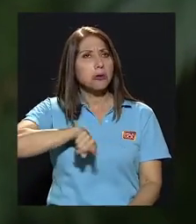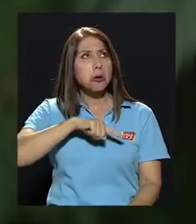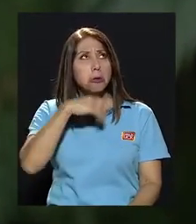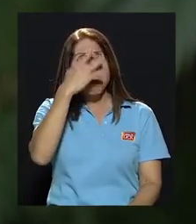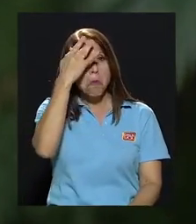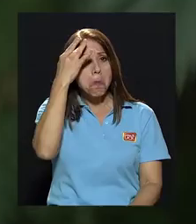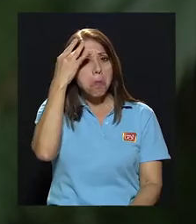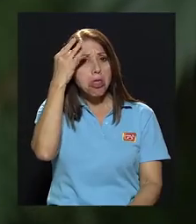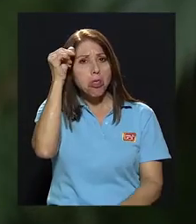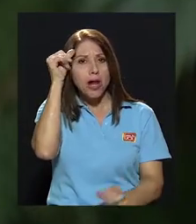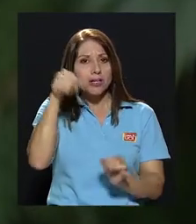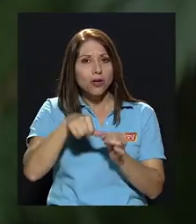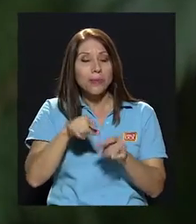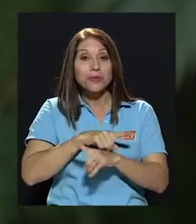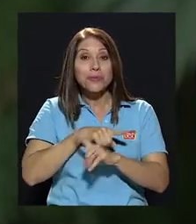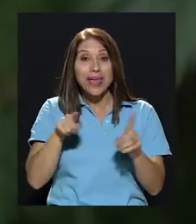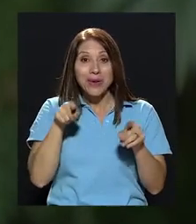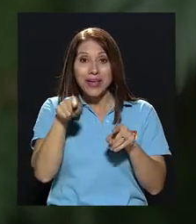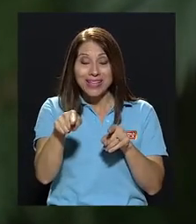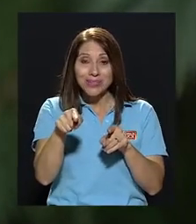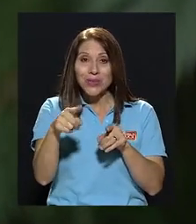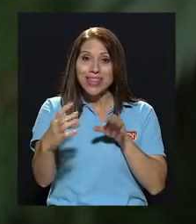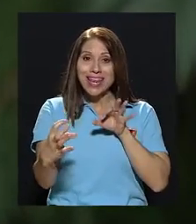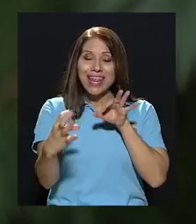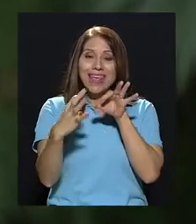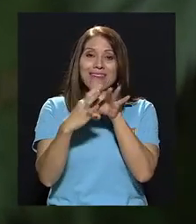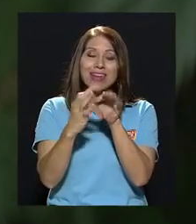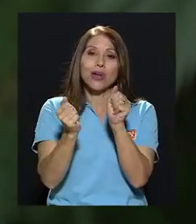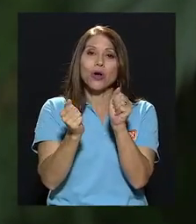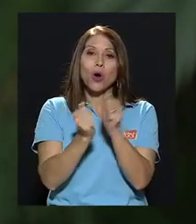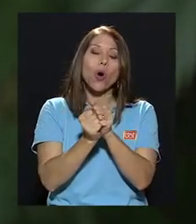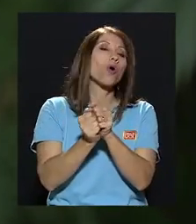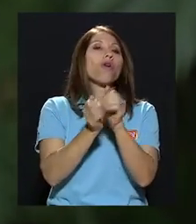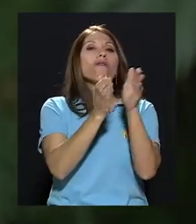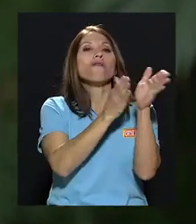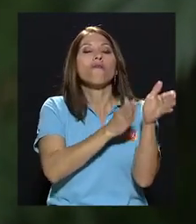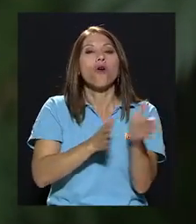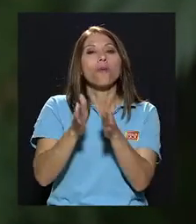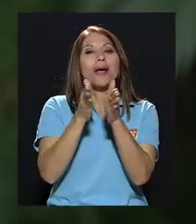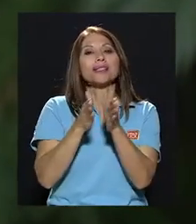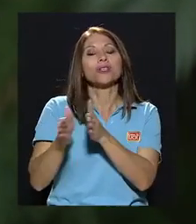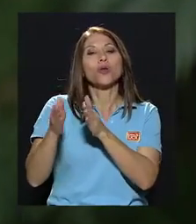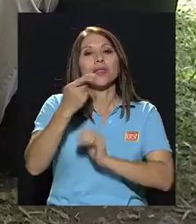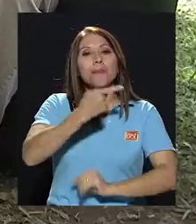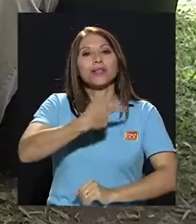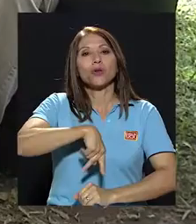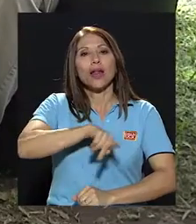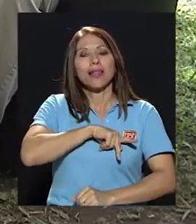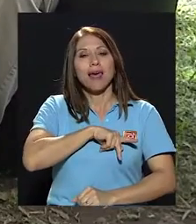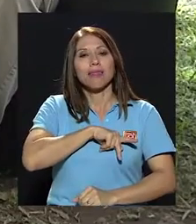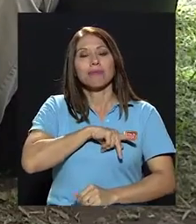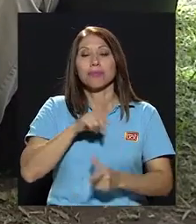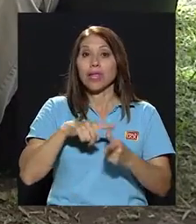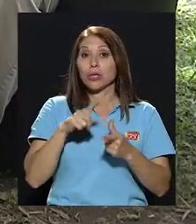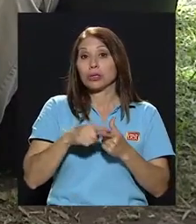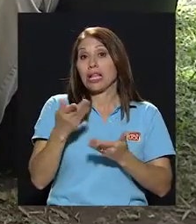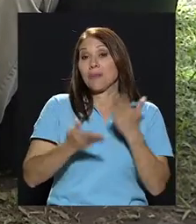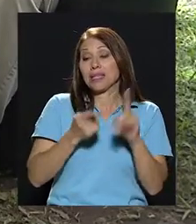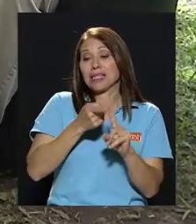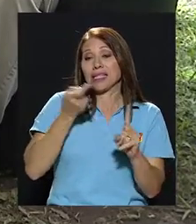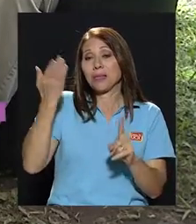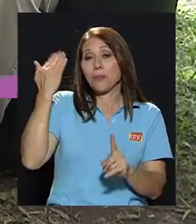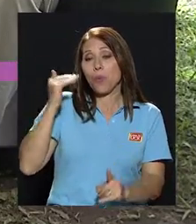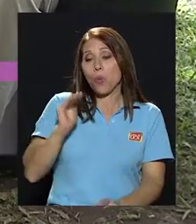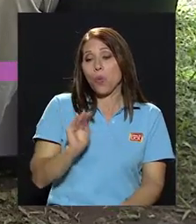memoria, pero que sí tiene que ver incluso con la formación de nuestra personalidad. Entonces puede ser que desde muy